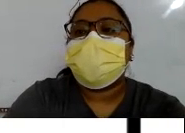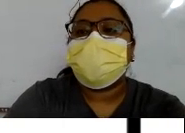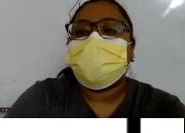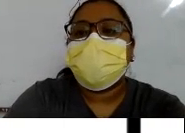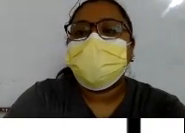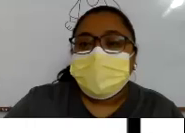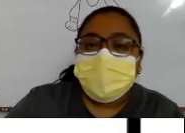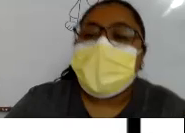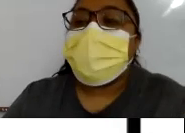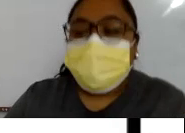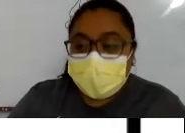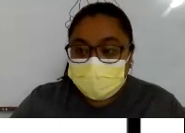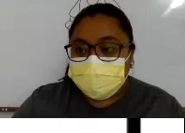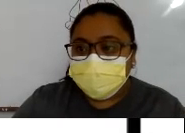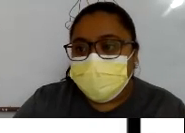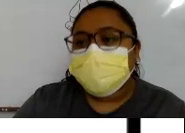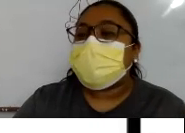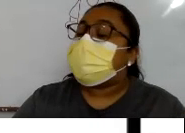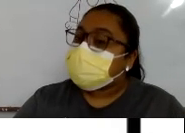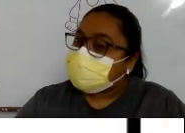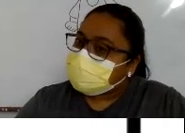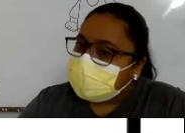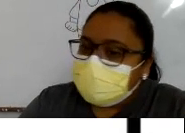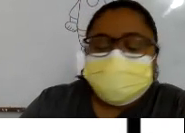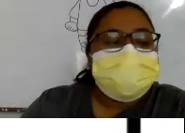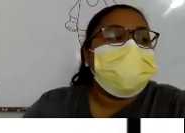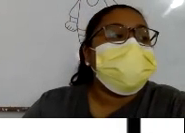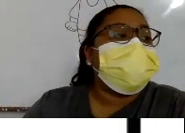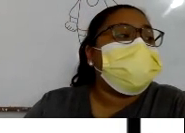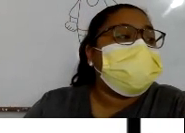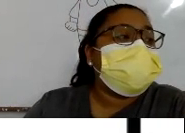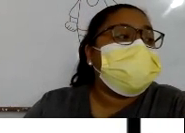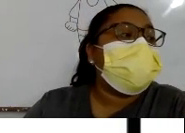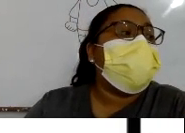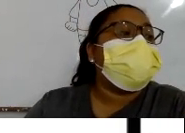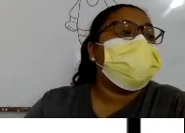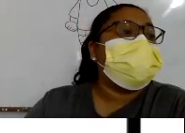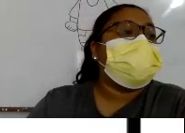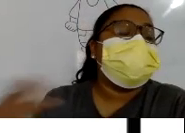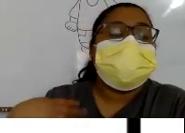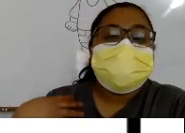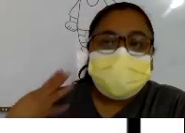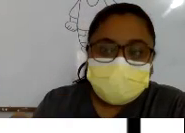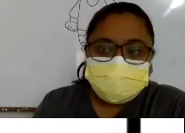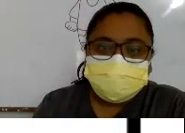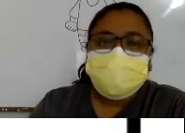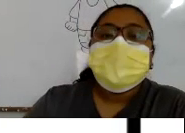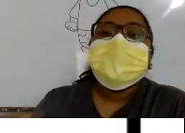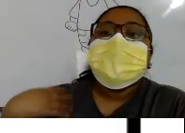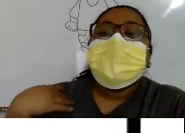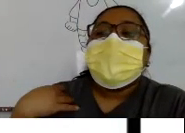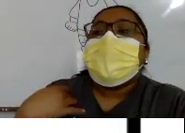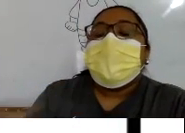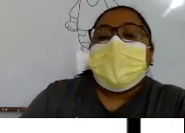Voy a darle Pausa Vean pues El dibujo Tiene que ser Grande ¿De acuerdo? Por eso Tiene que ser Una hoja Solita Tiene que ser Grande